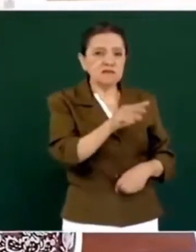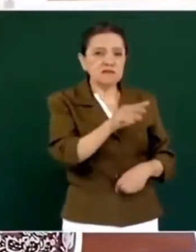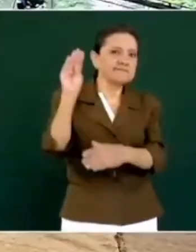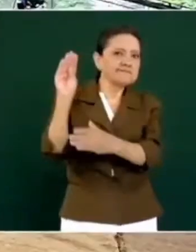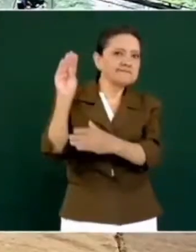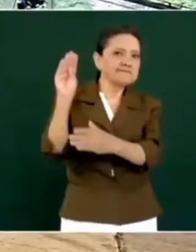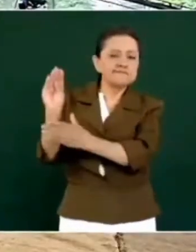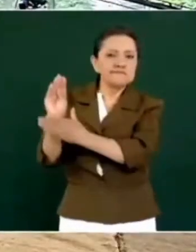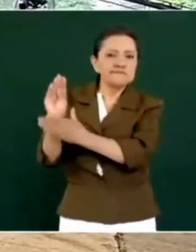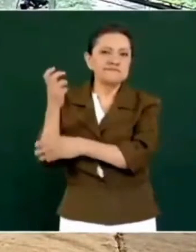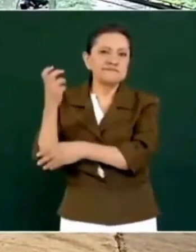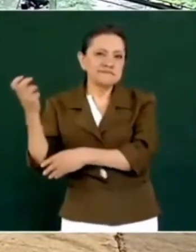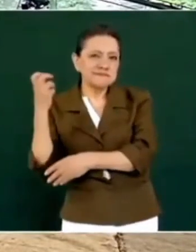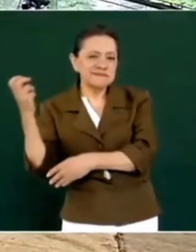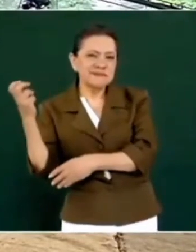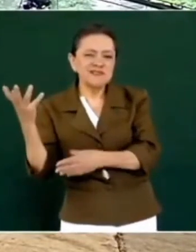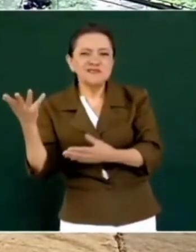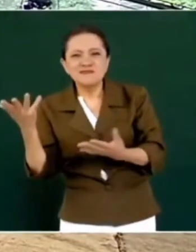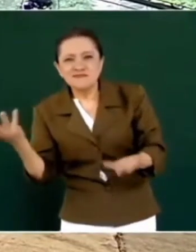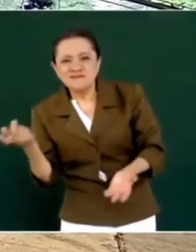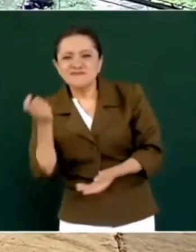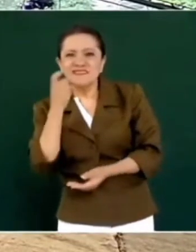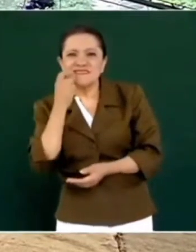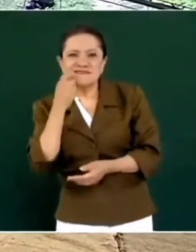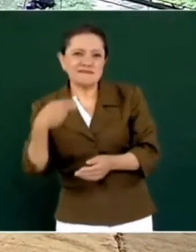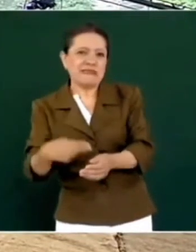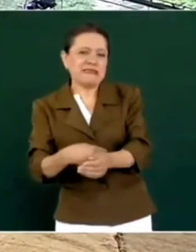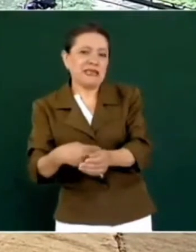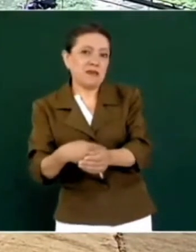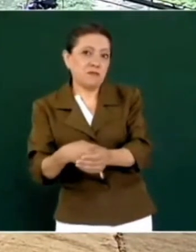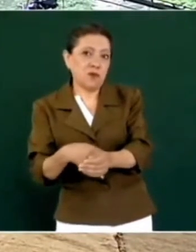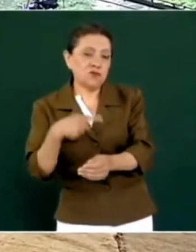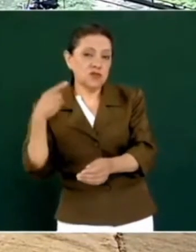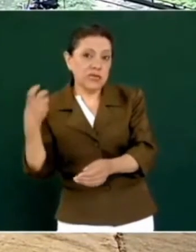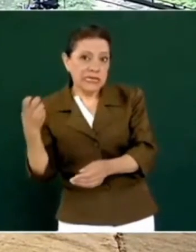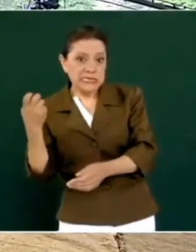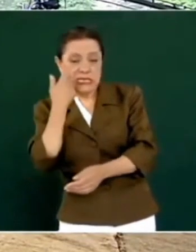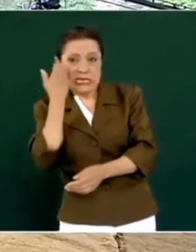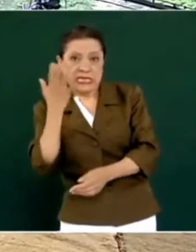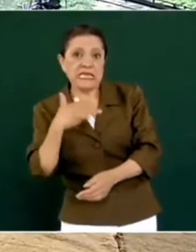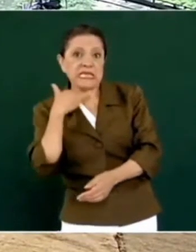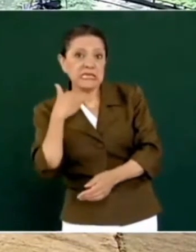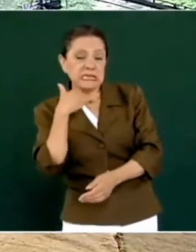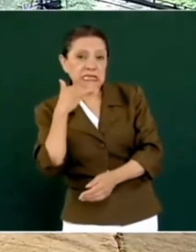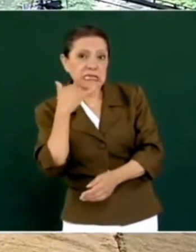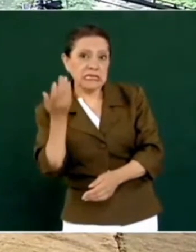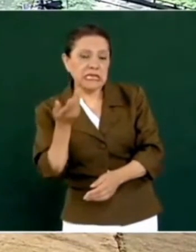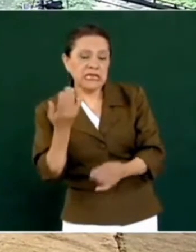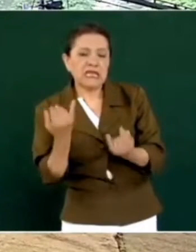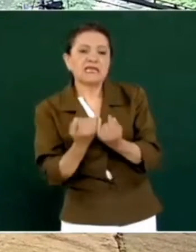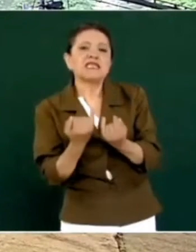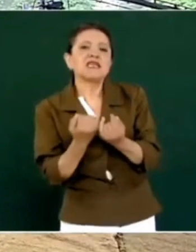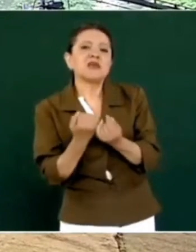que los están queriendo extorsionar.